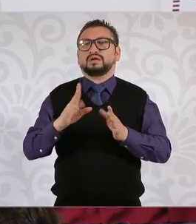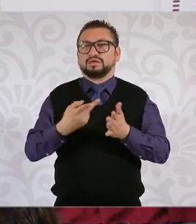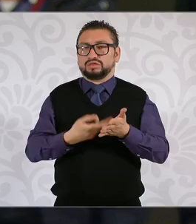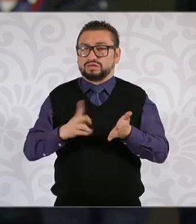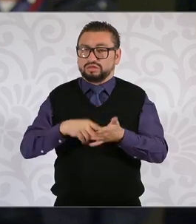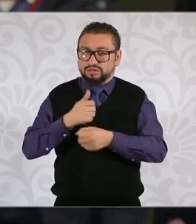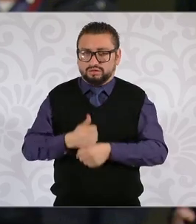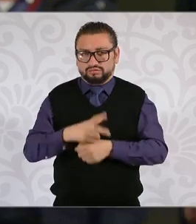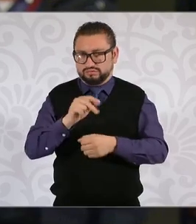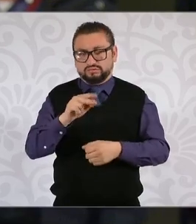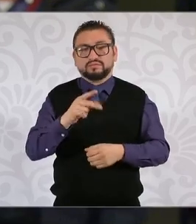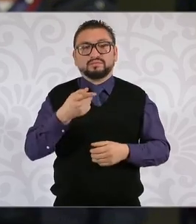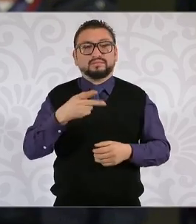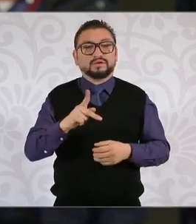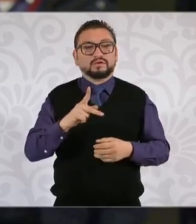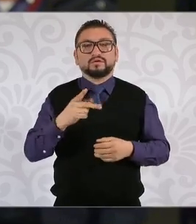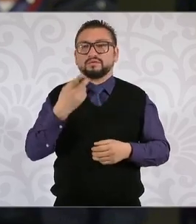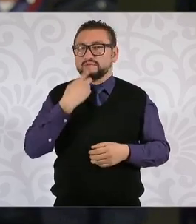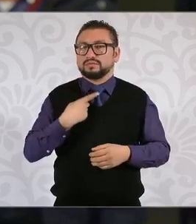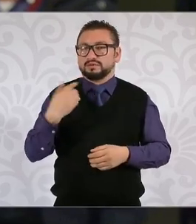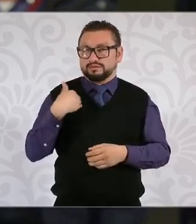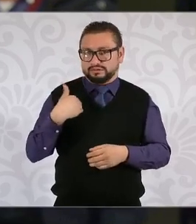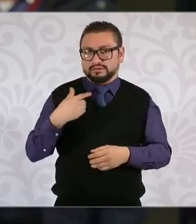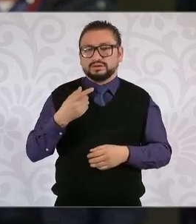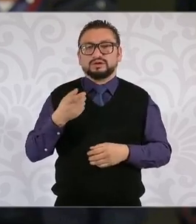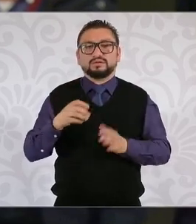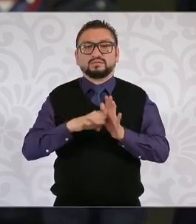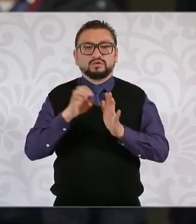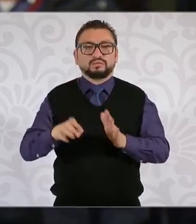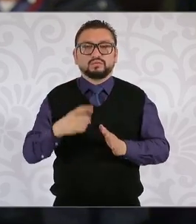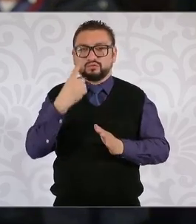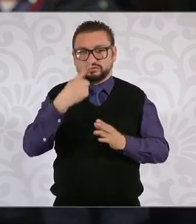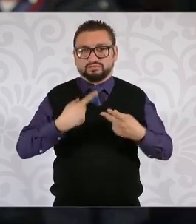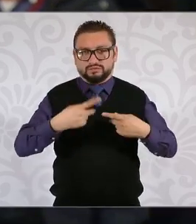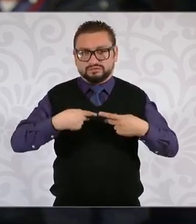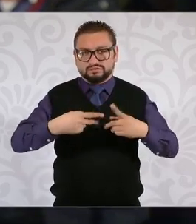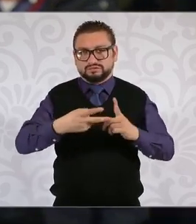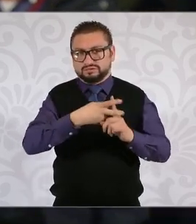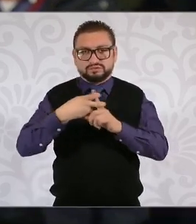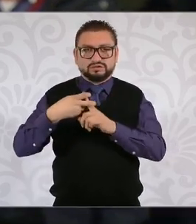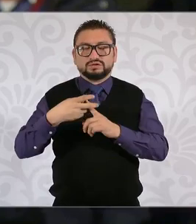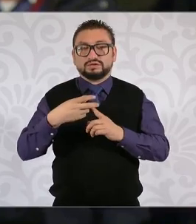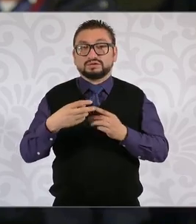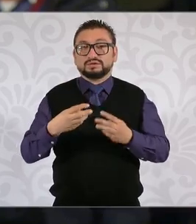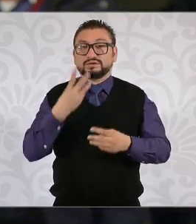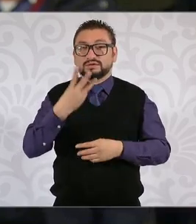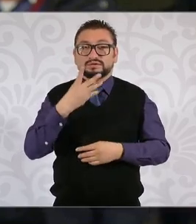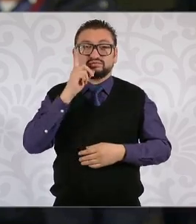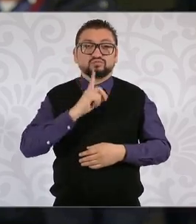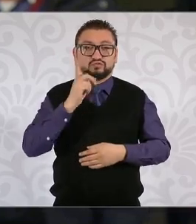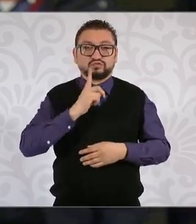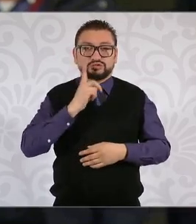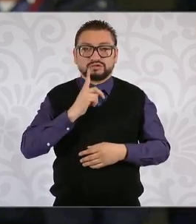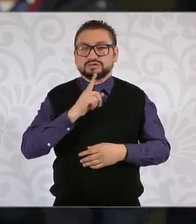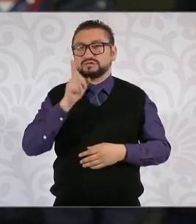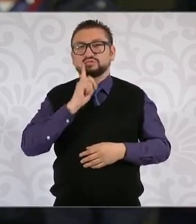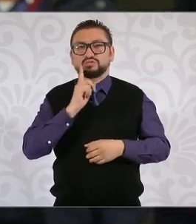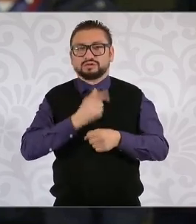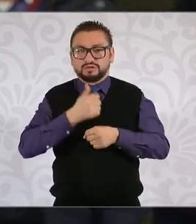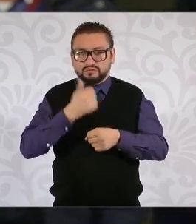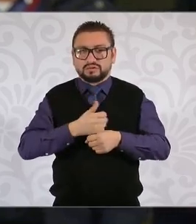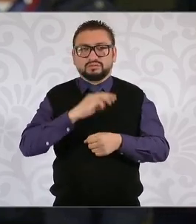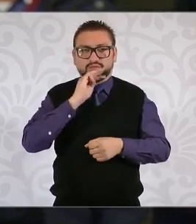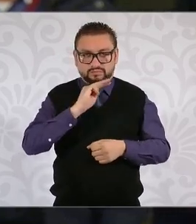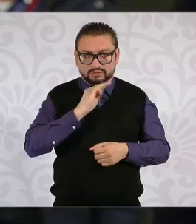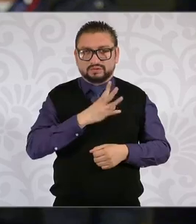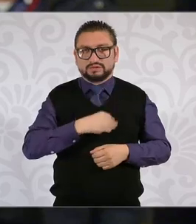pero me contactaron en términos de que hubo un secuestro de tres mujeres una abuela una madre